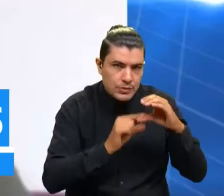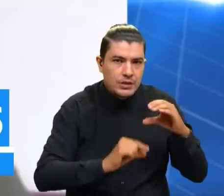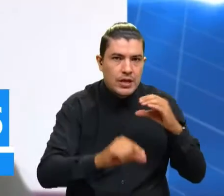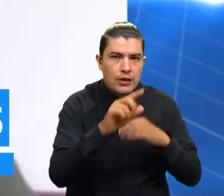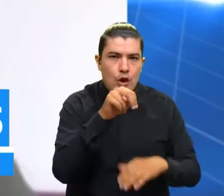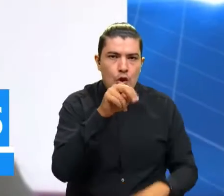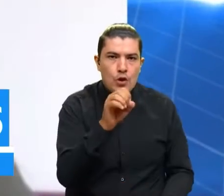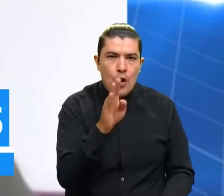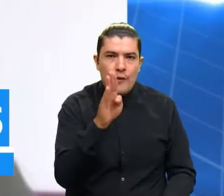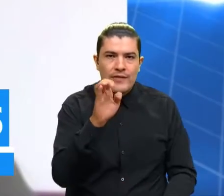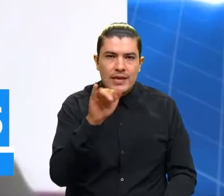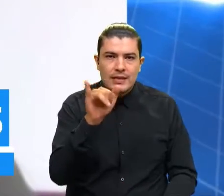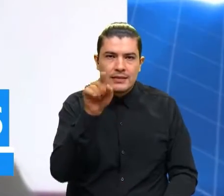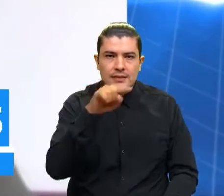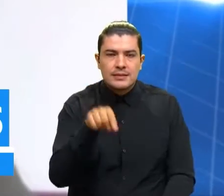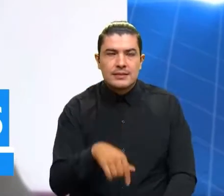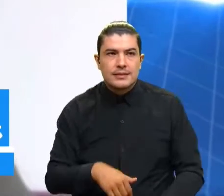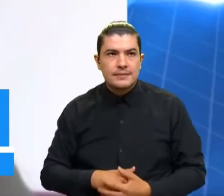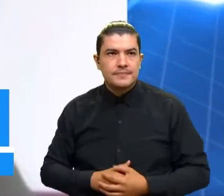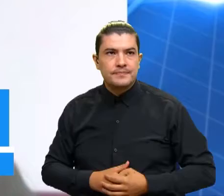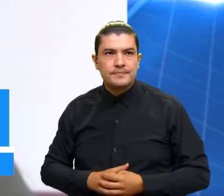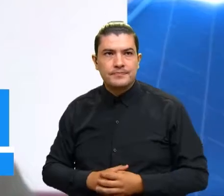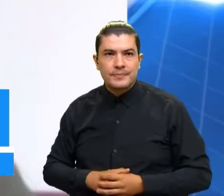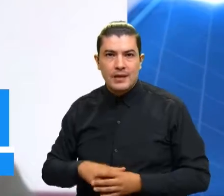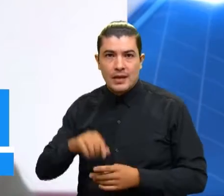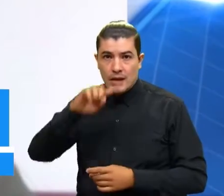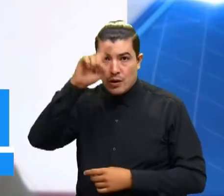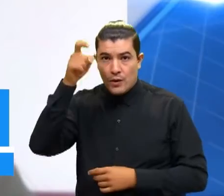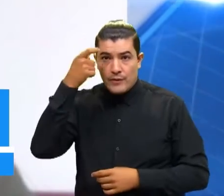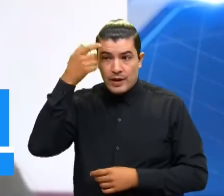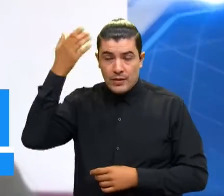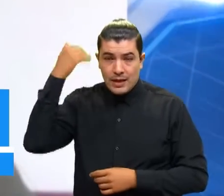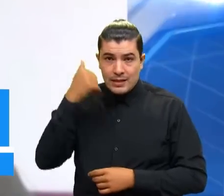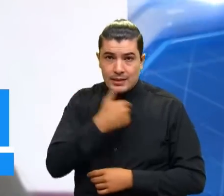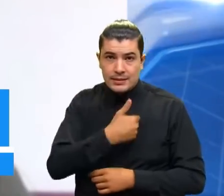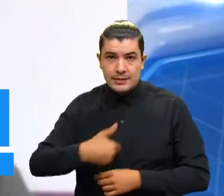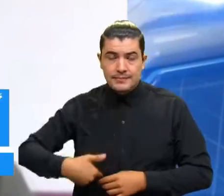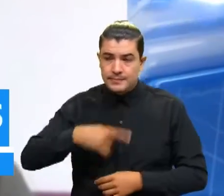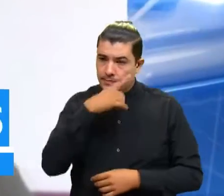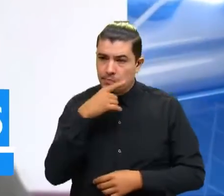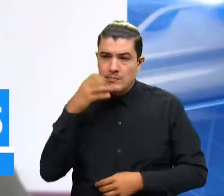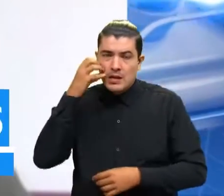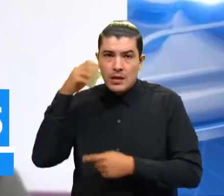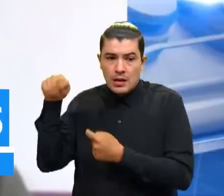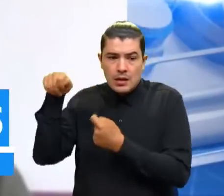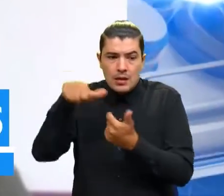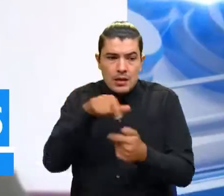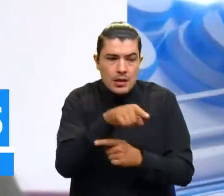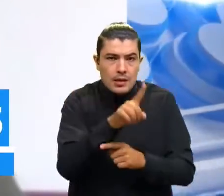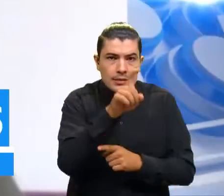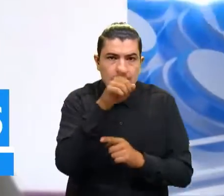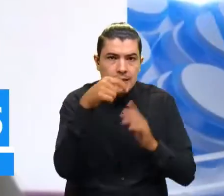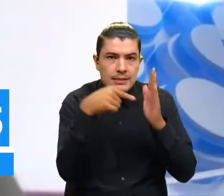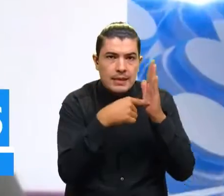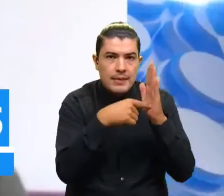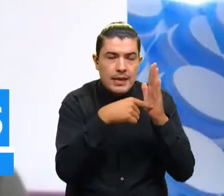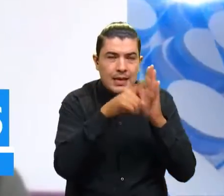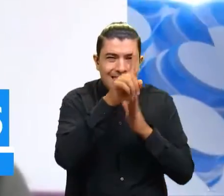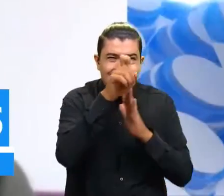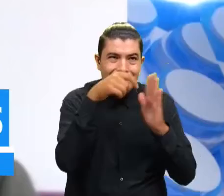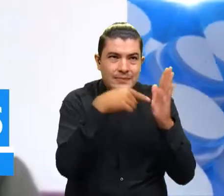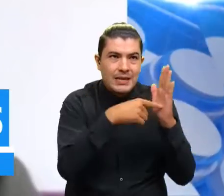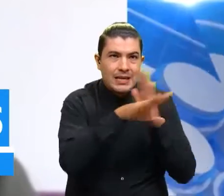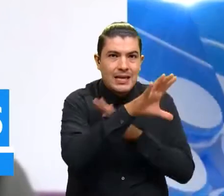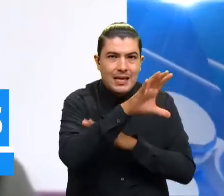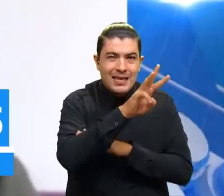Santander, en lo corrido del gobierno del presidente Iván Duque, se han asignado 6 mil 300 subsidios de vivienda.